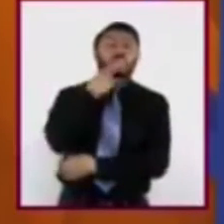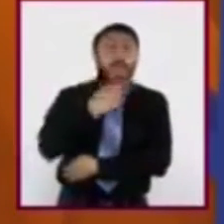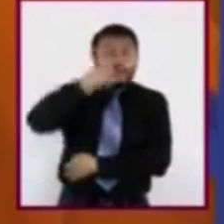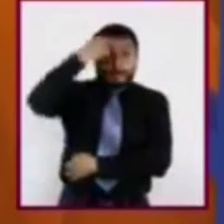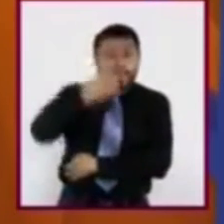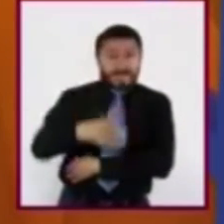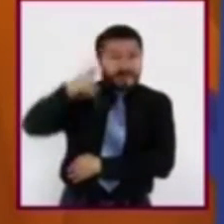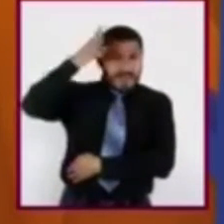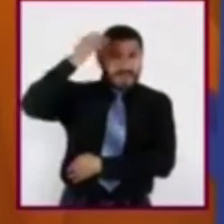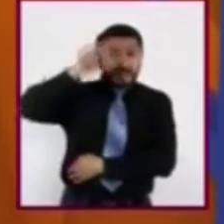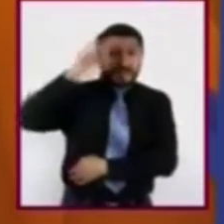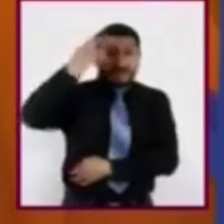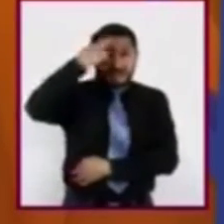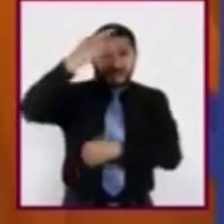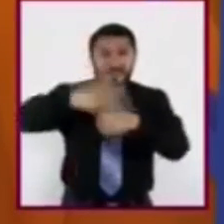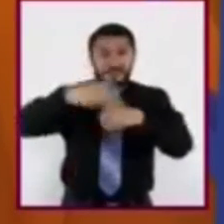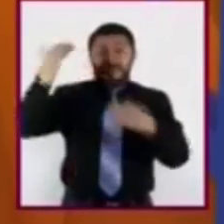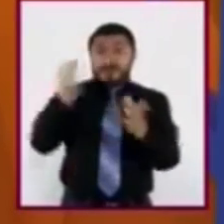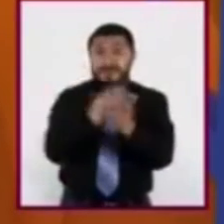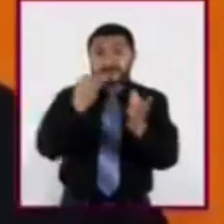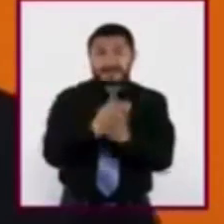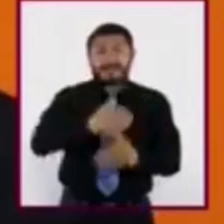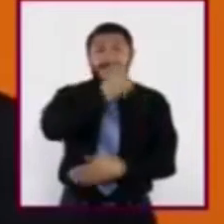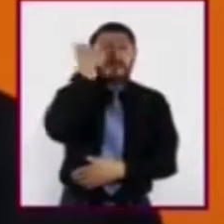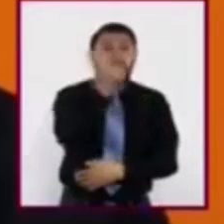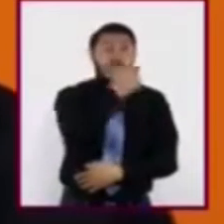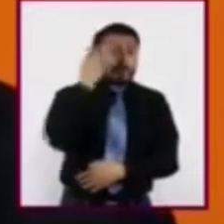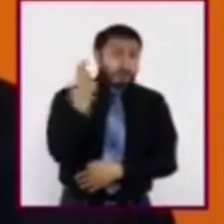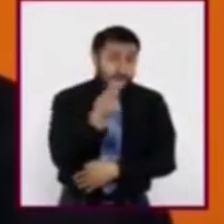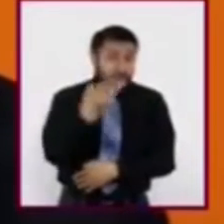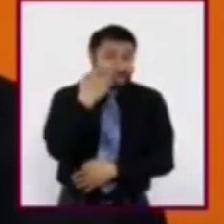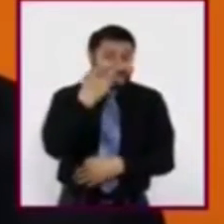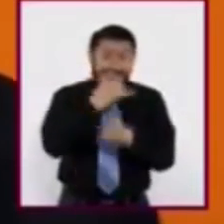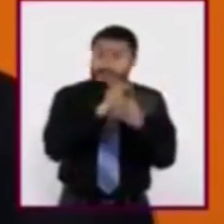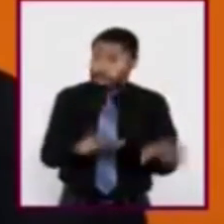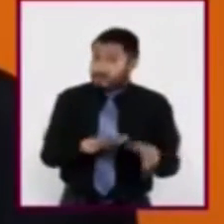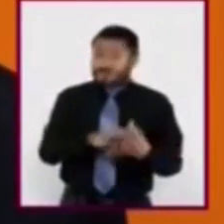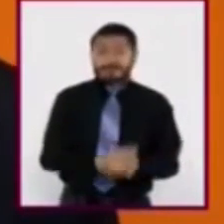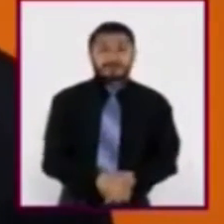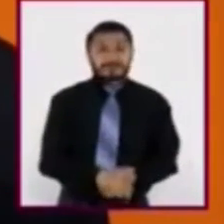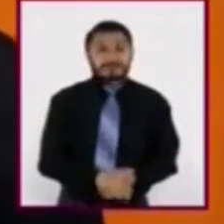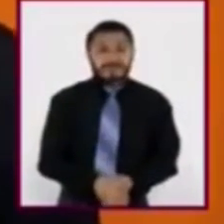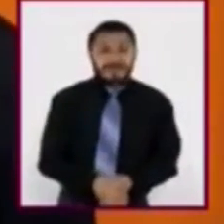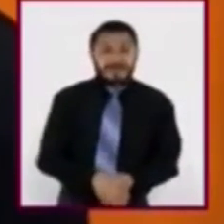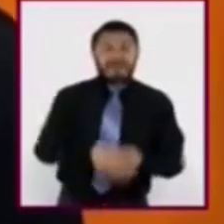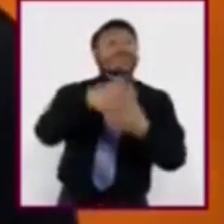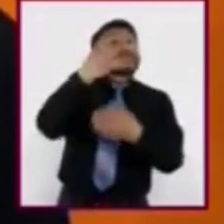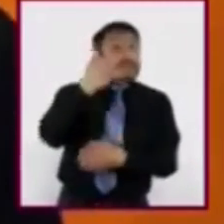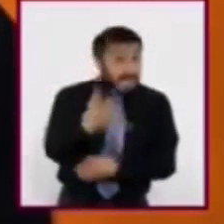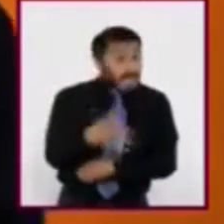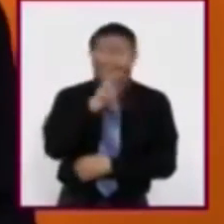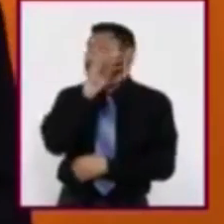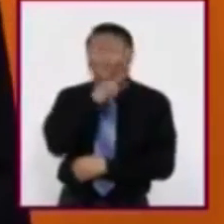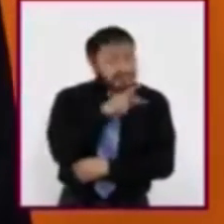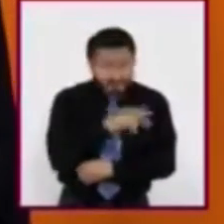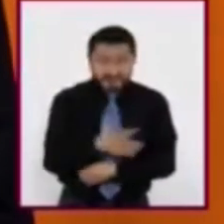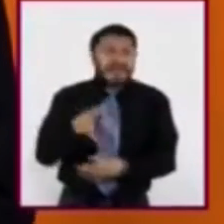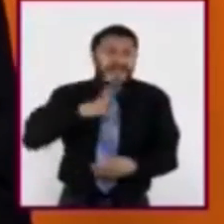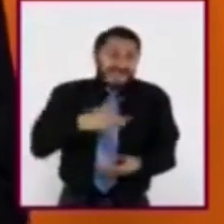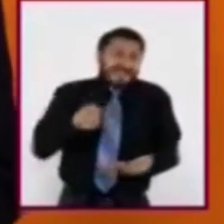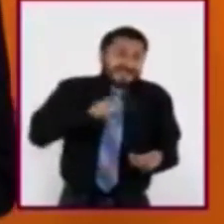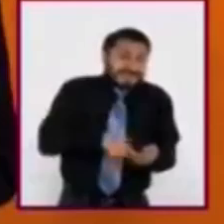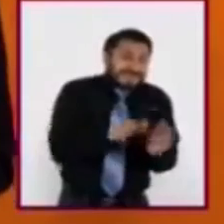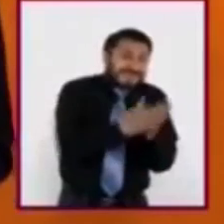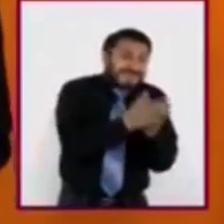conceptos la próxima vez que los alumnos los necesiten. Y si no, no se preocupen. Para eso está su libro de